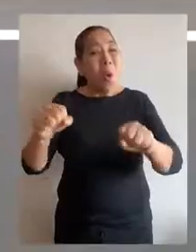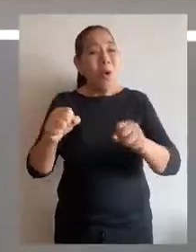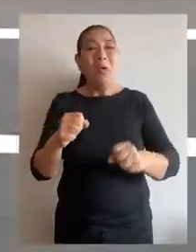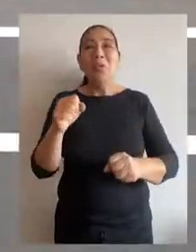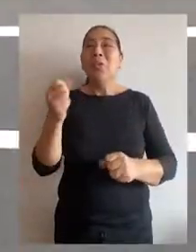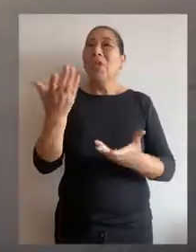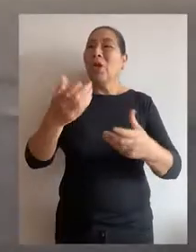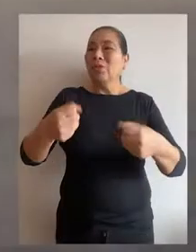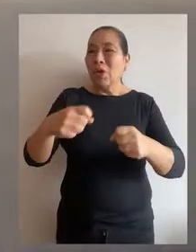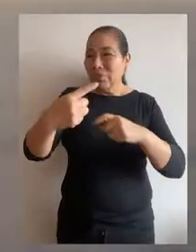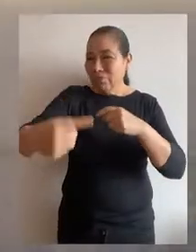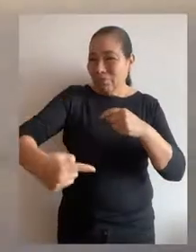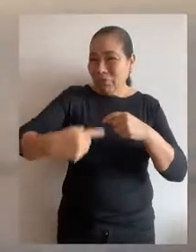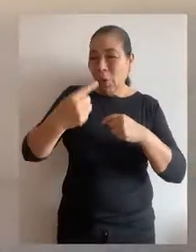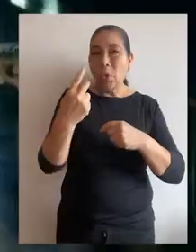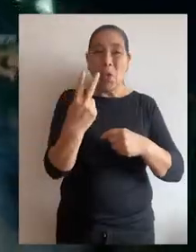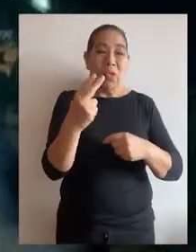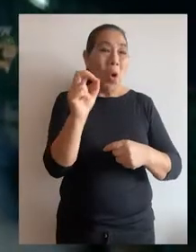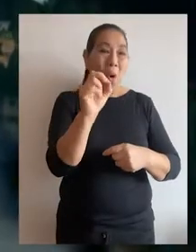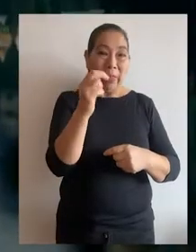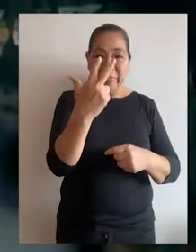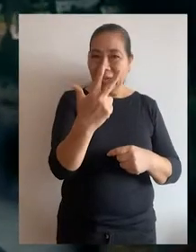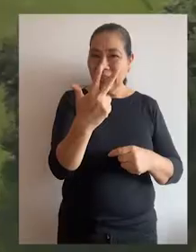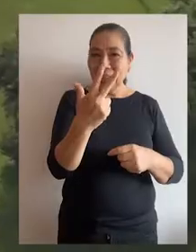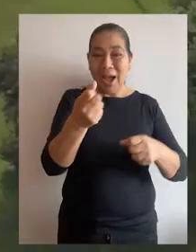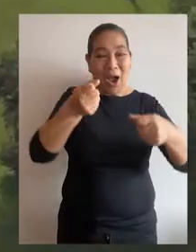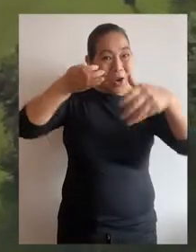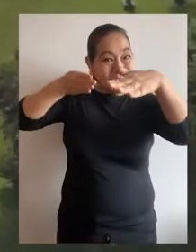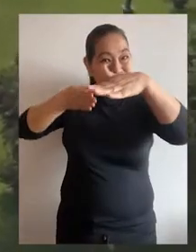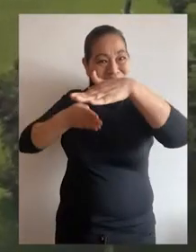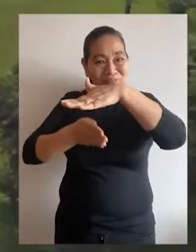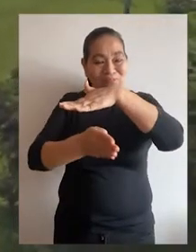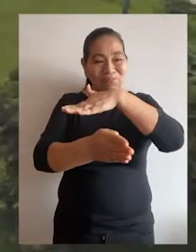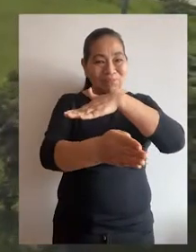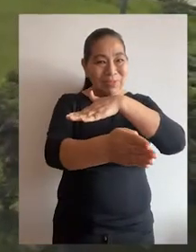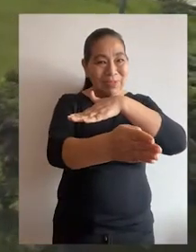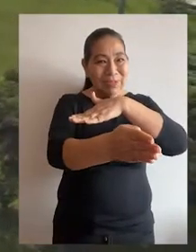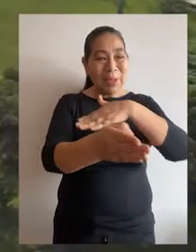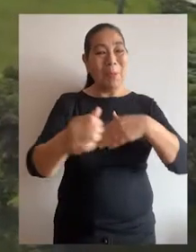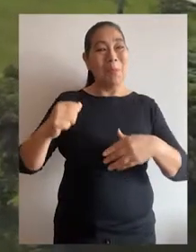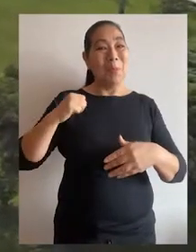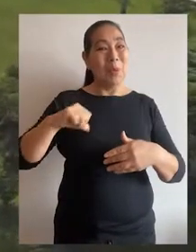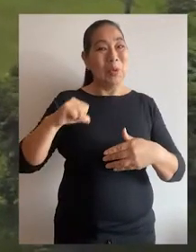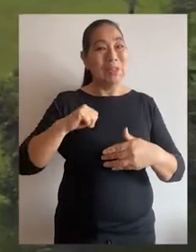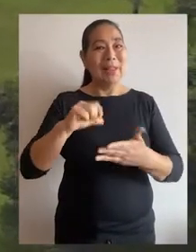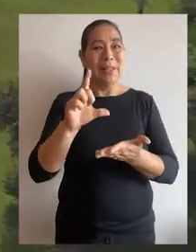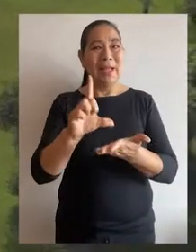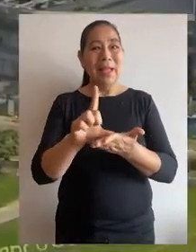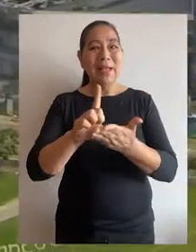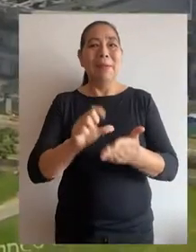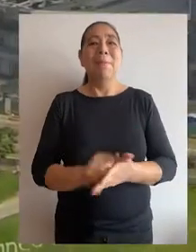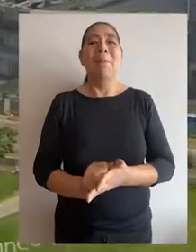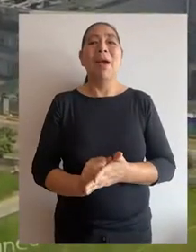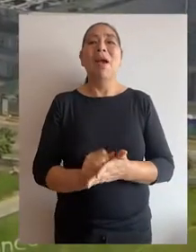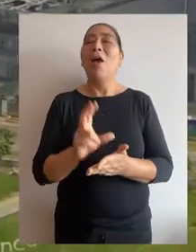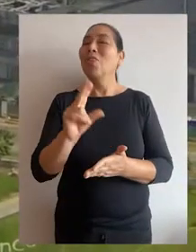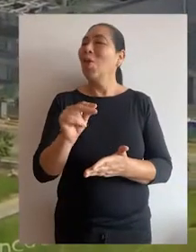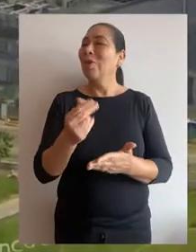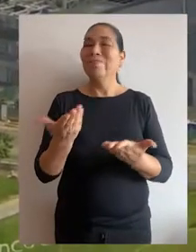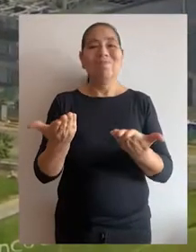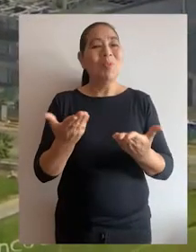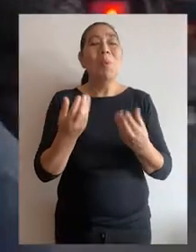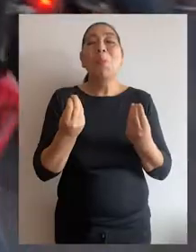motorizados de dos o tres ruedas, sean de uso público o privado, por las vías expresas reguladas por la Municipalidad Metropolitana de Lima,